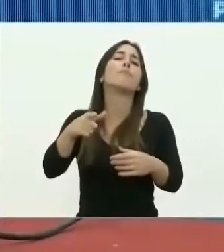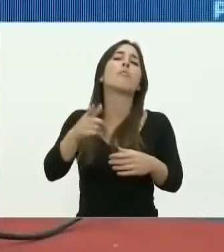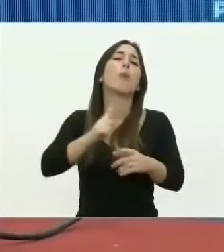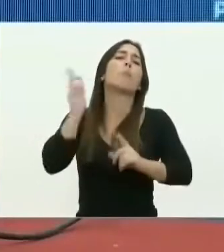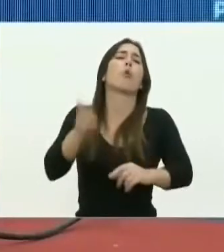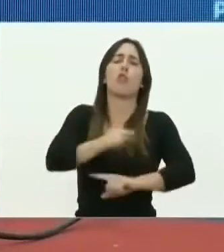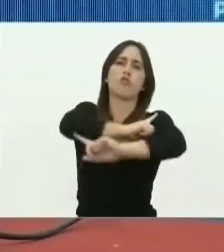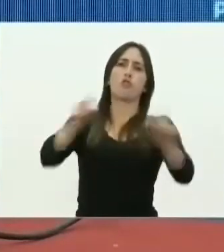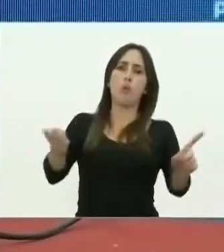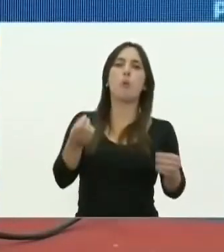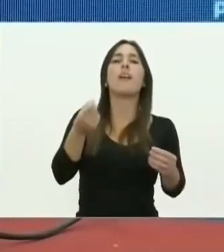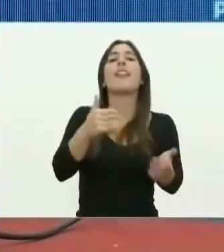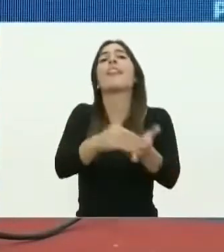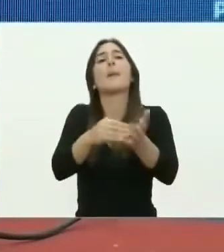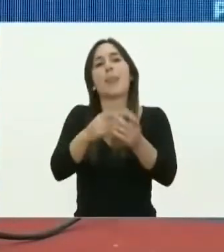salidas.